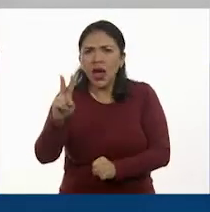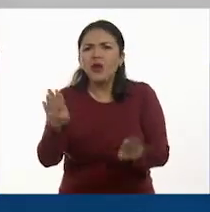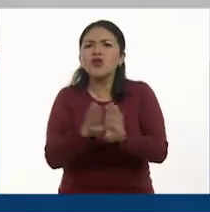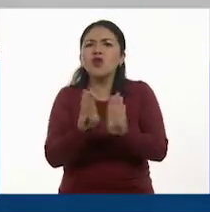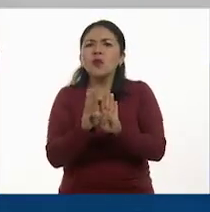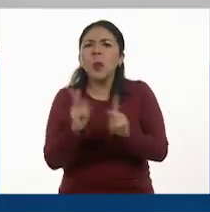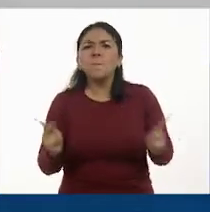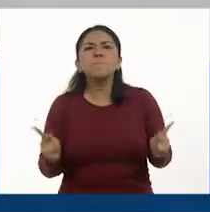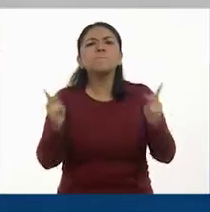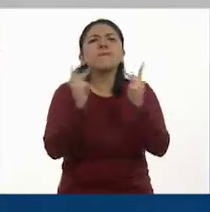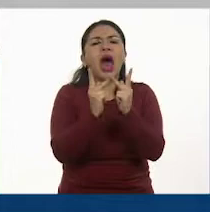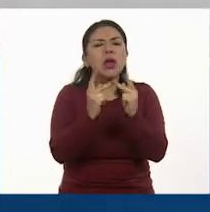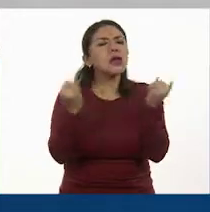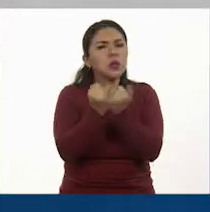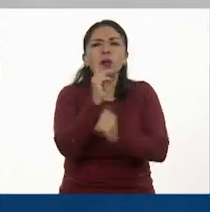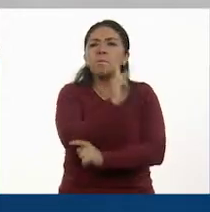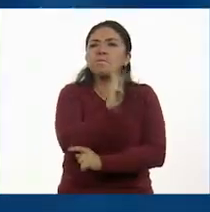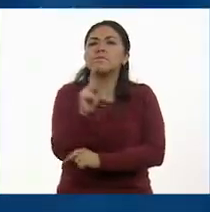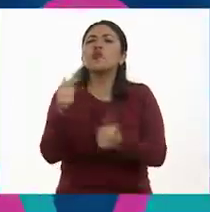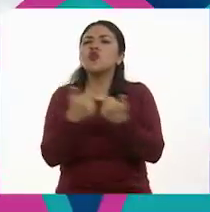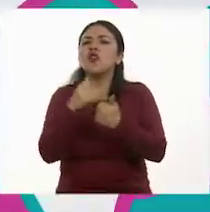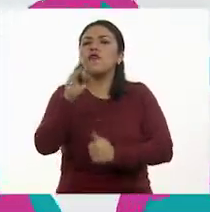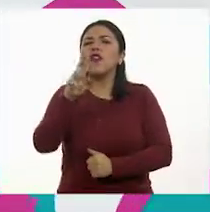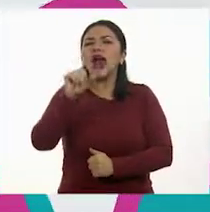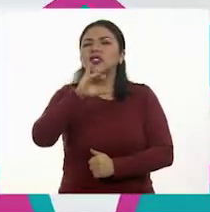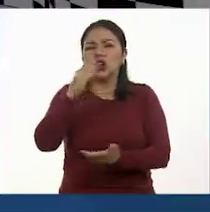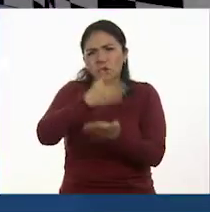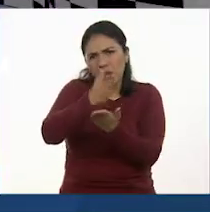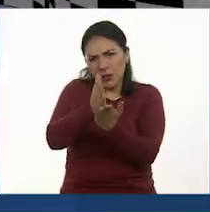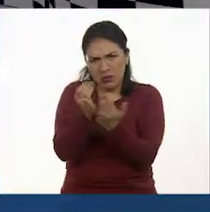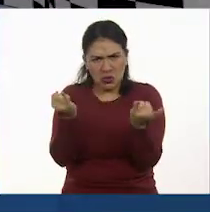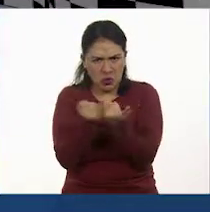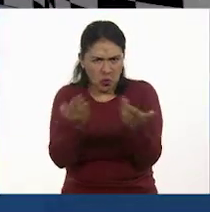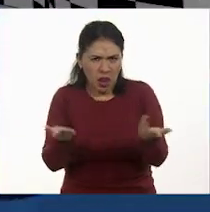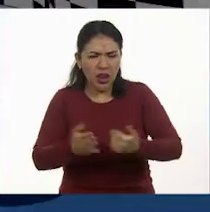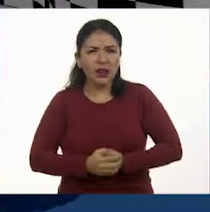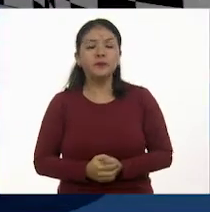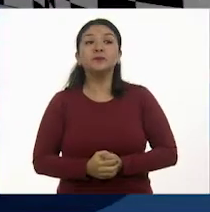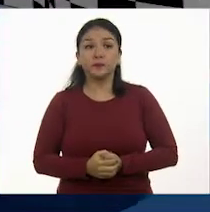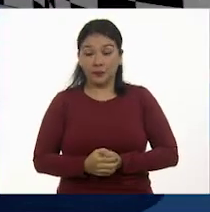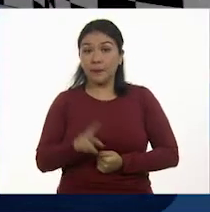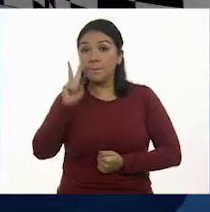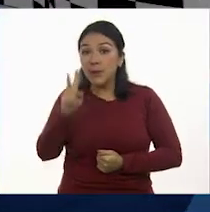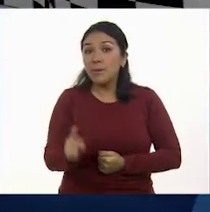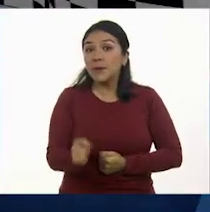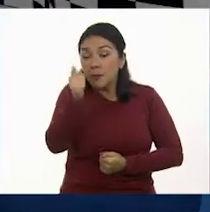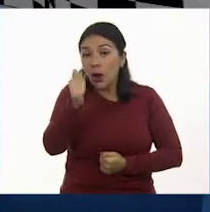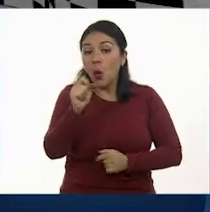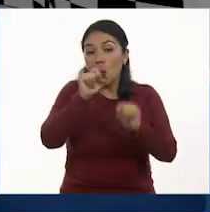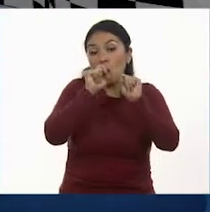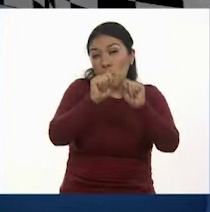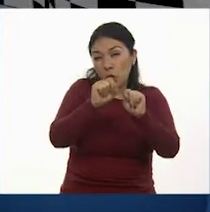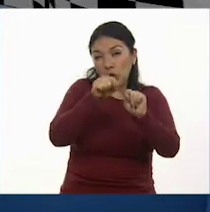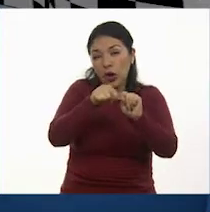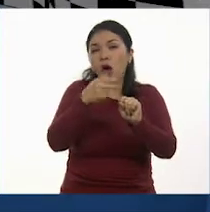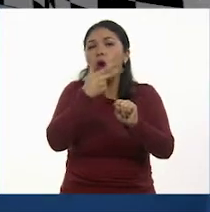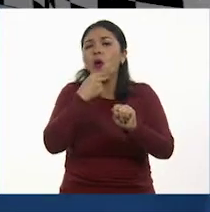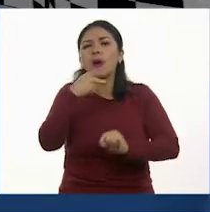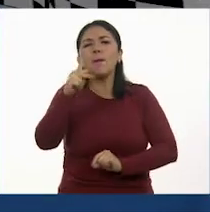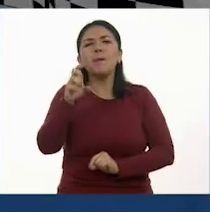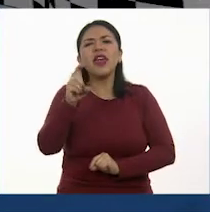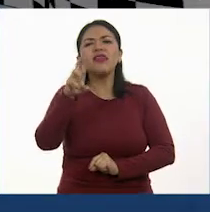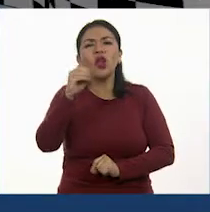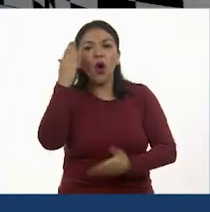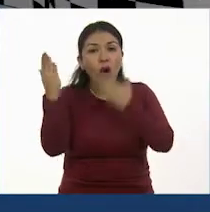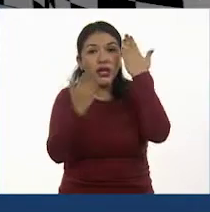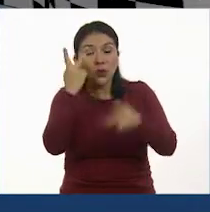equivalencia también con fracciones. Muy bien. A ver. Del primero que tenemos con decimales es Pedro, que es estudiante